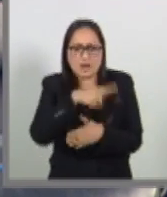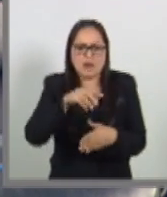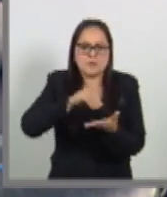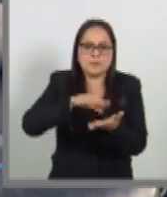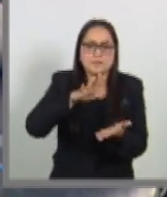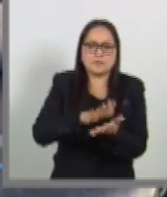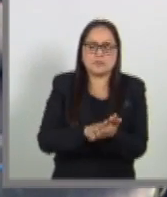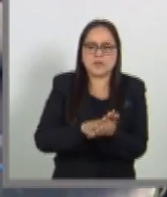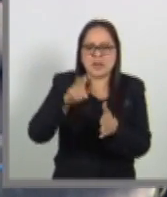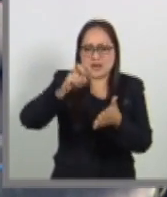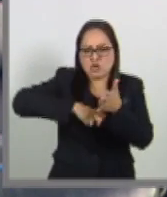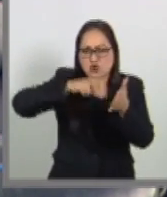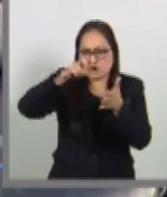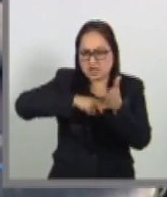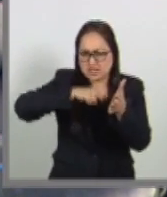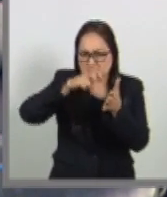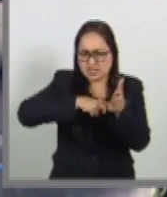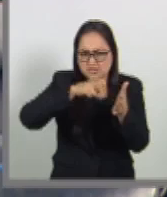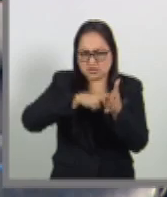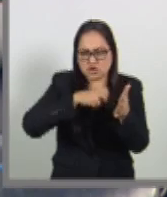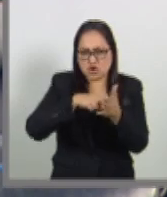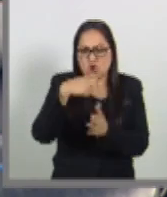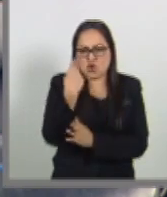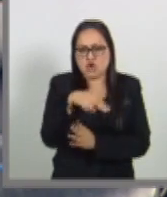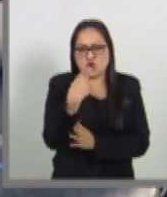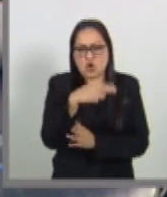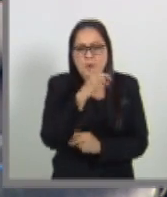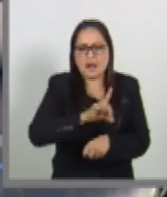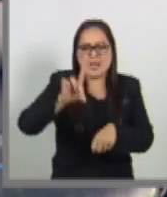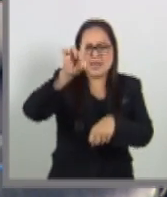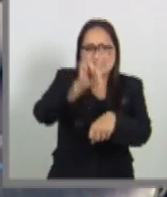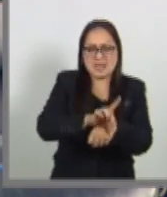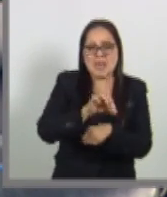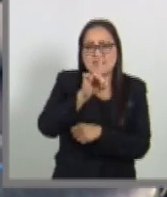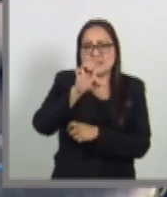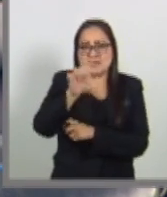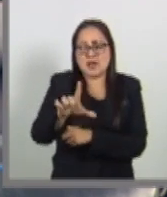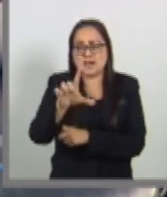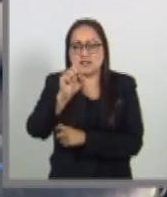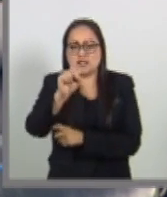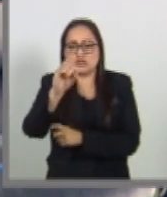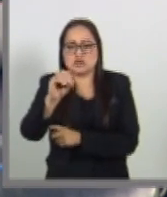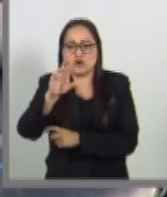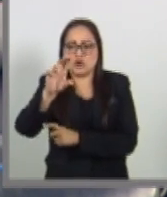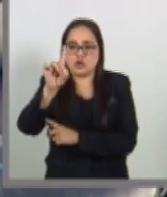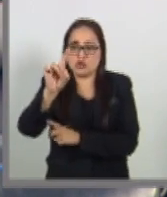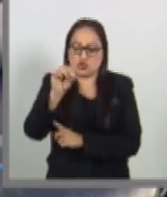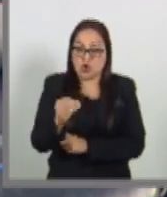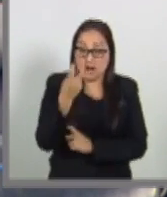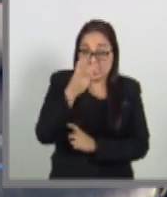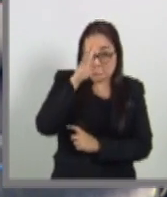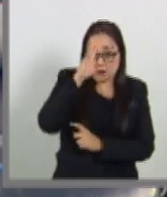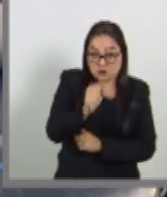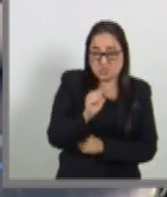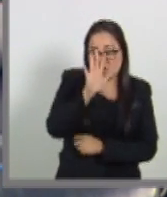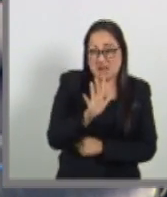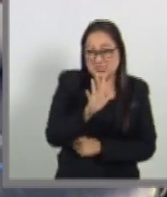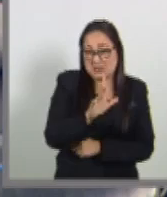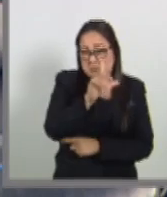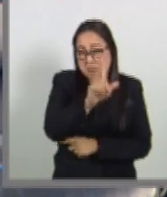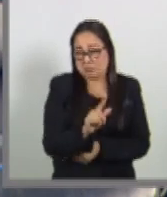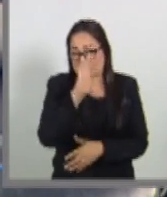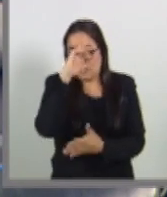se corrija el nombre del Día del Sordo, que es un concepto peyorativo